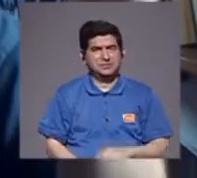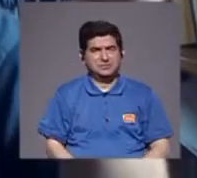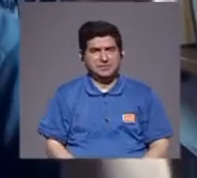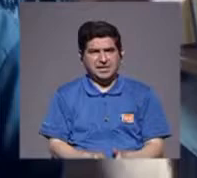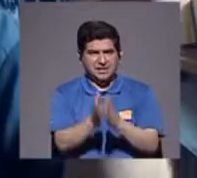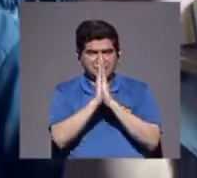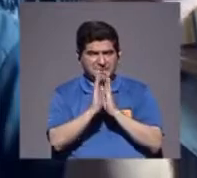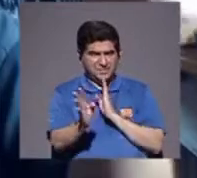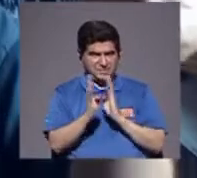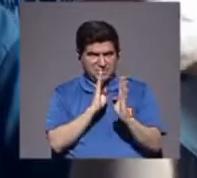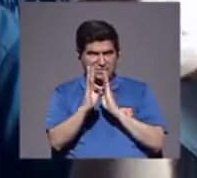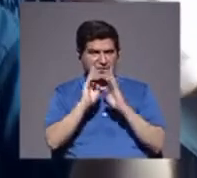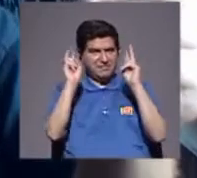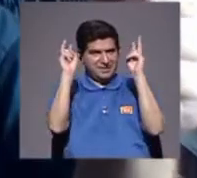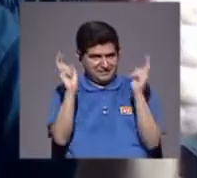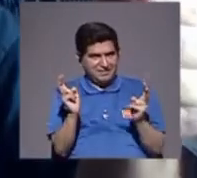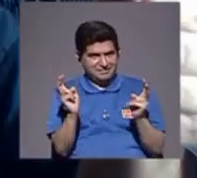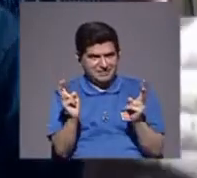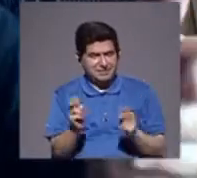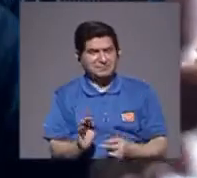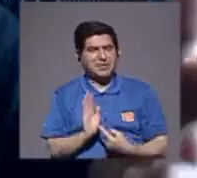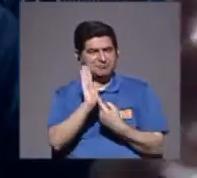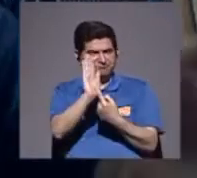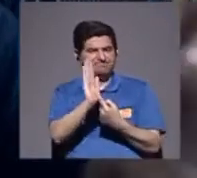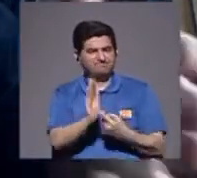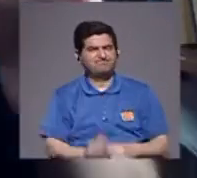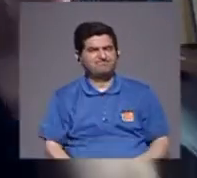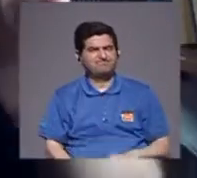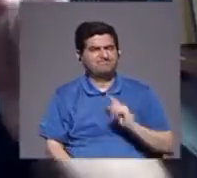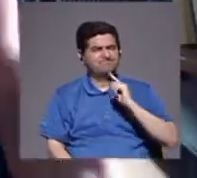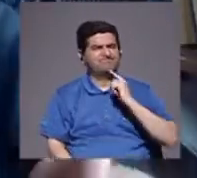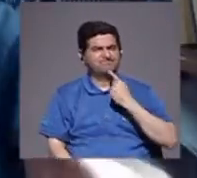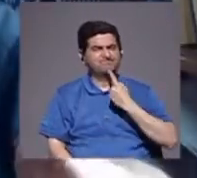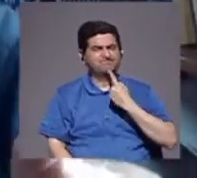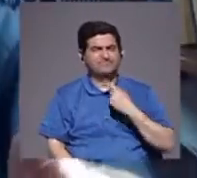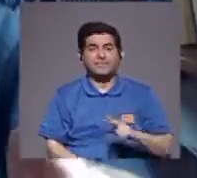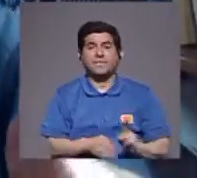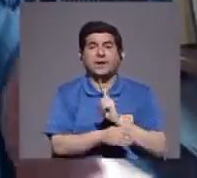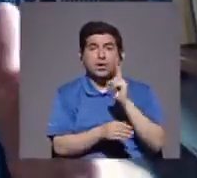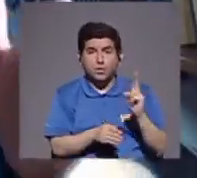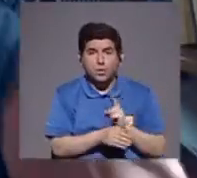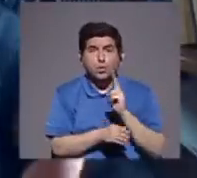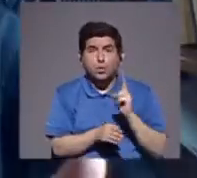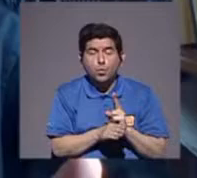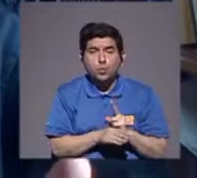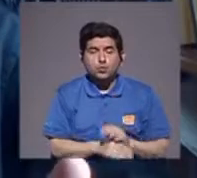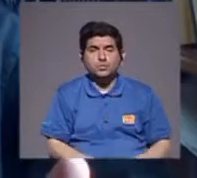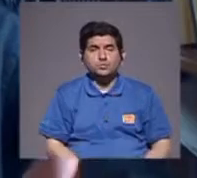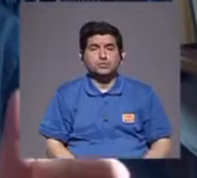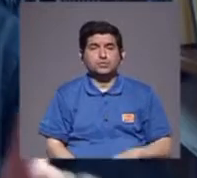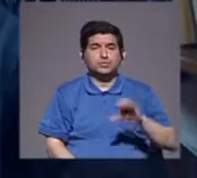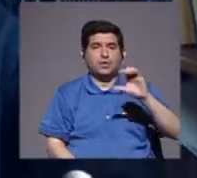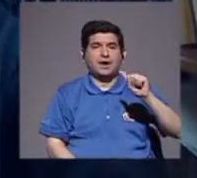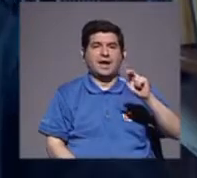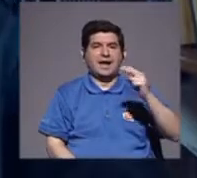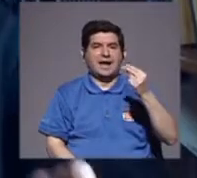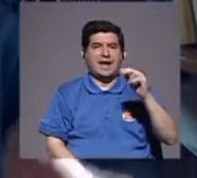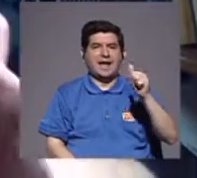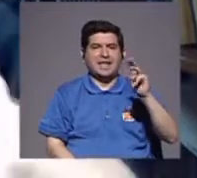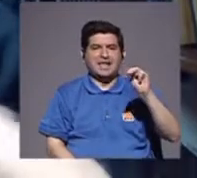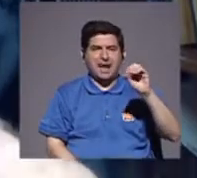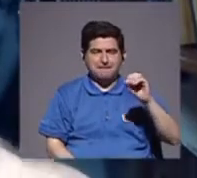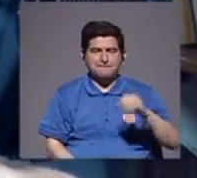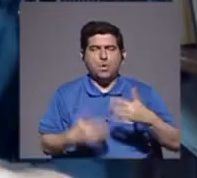me pidió, que conversáramos de esto, se presentan seriamente, que es, el uso, del cáñamo, industrial,